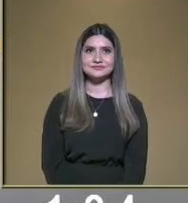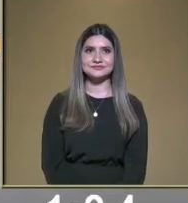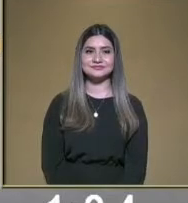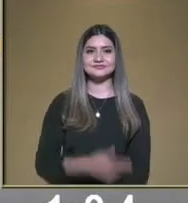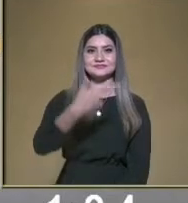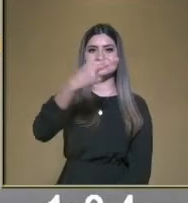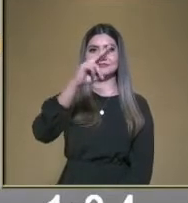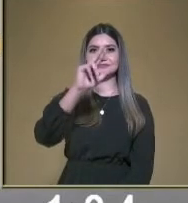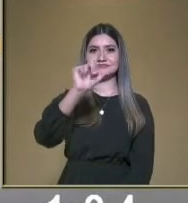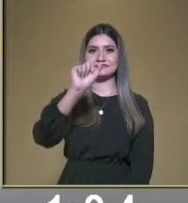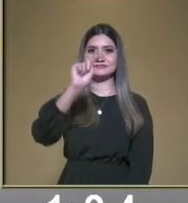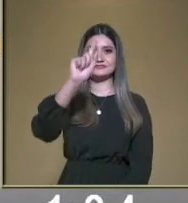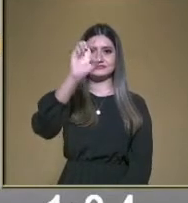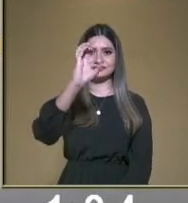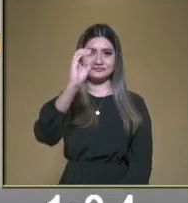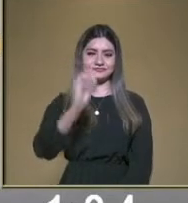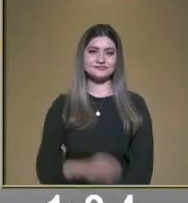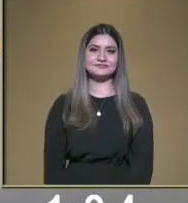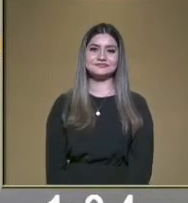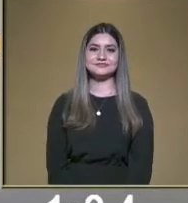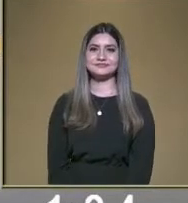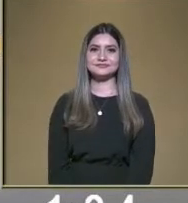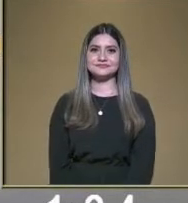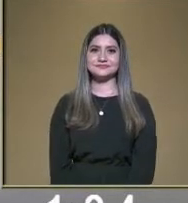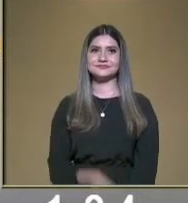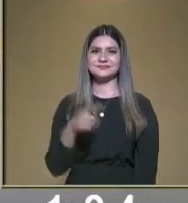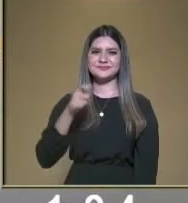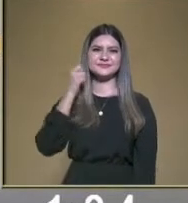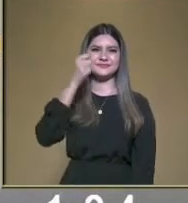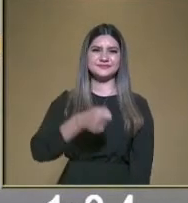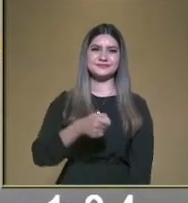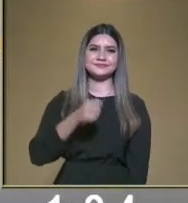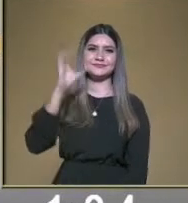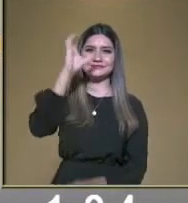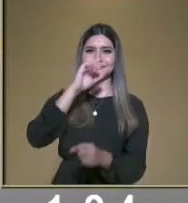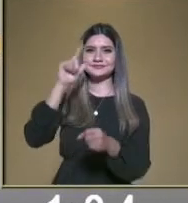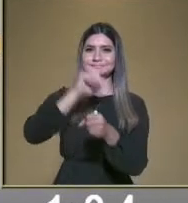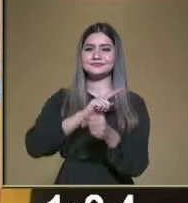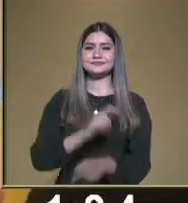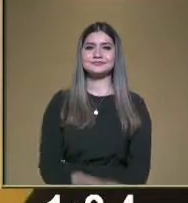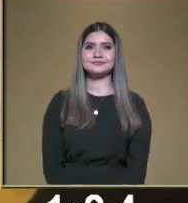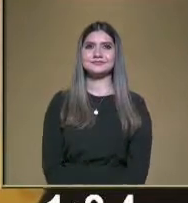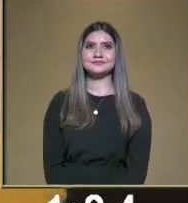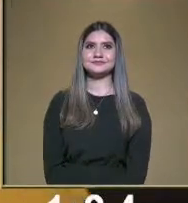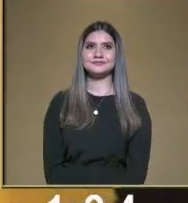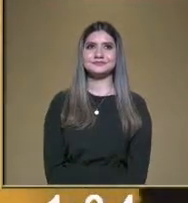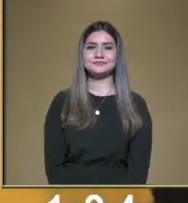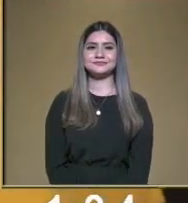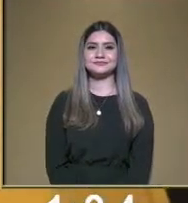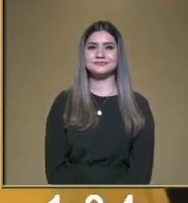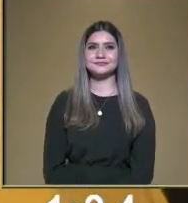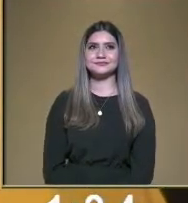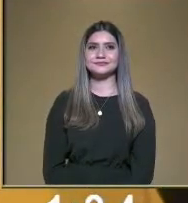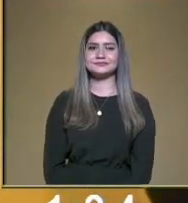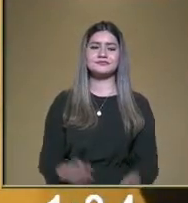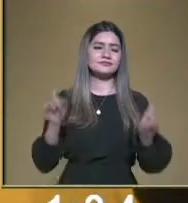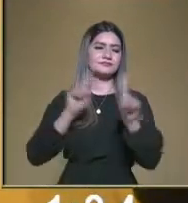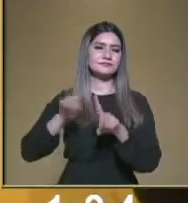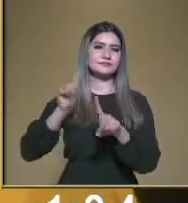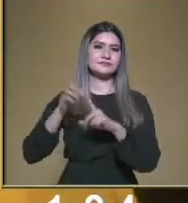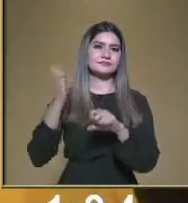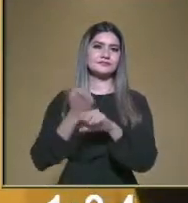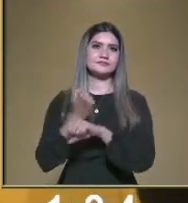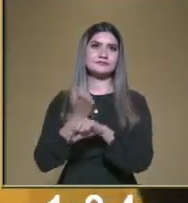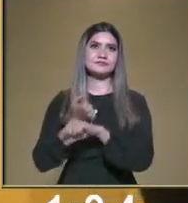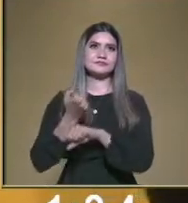Huasteco. Huasteco. A ver, maestro, ¿qué nos platica de la cultura huasteco? Bueno, los huastecos viven en varios estados, por ejemplo,